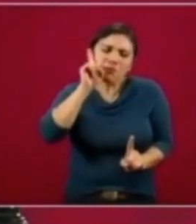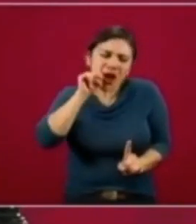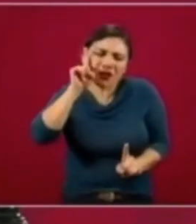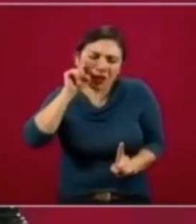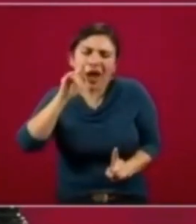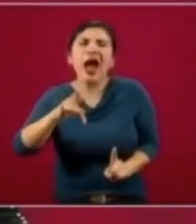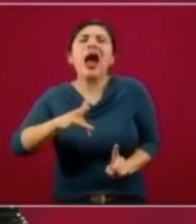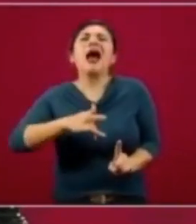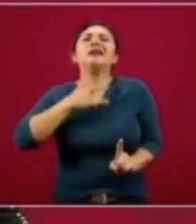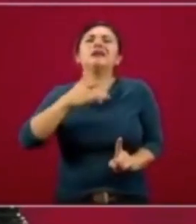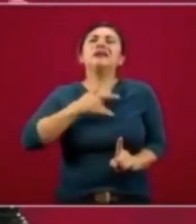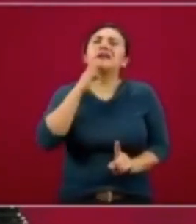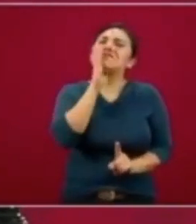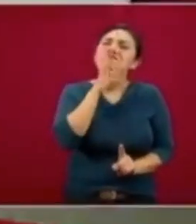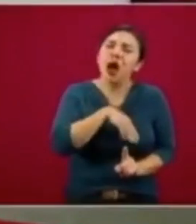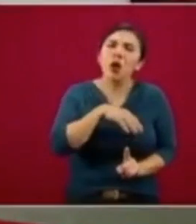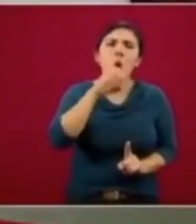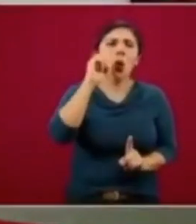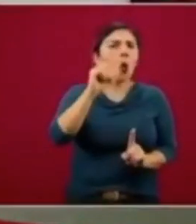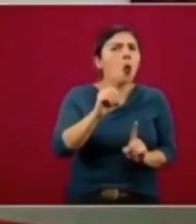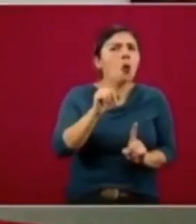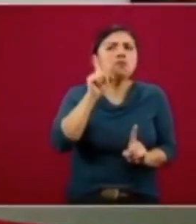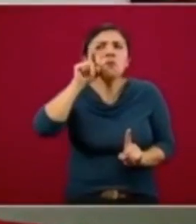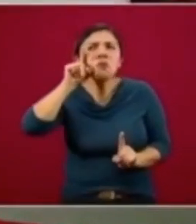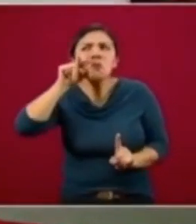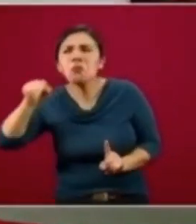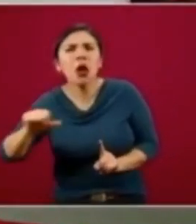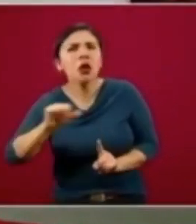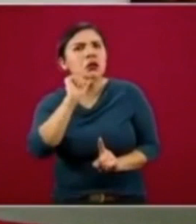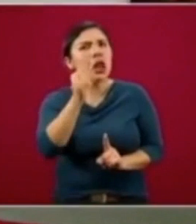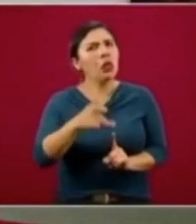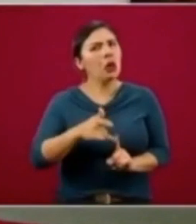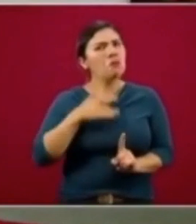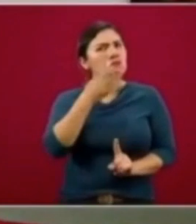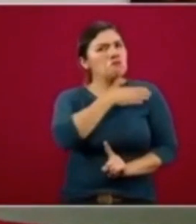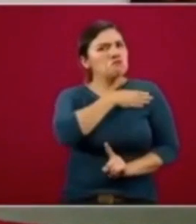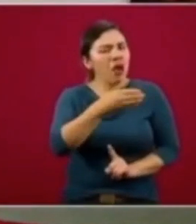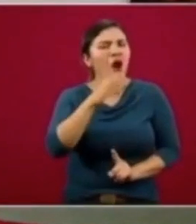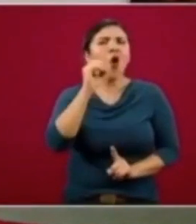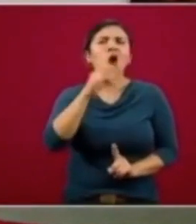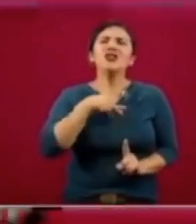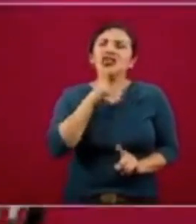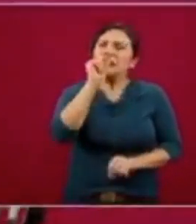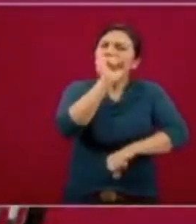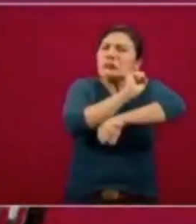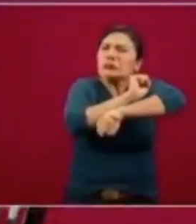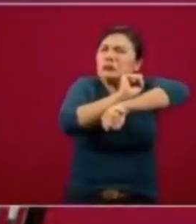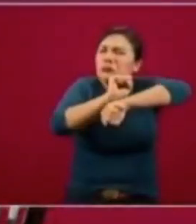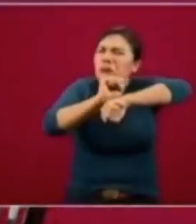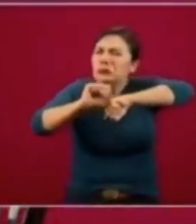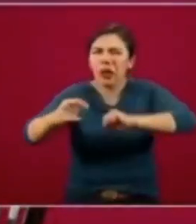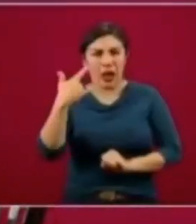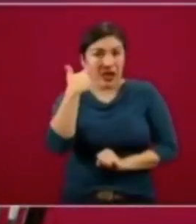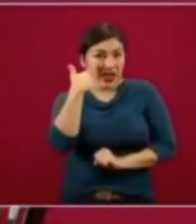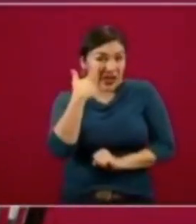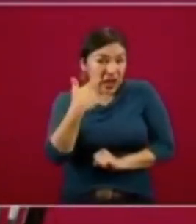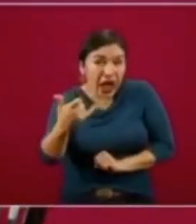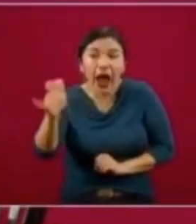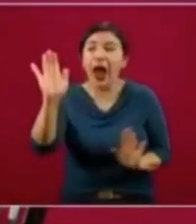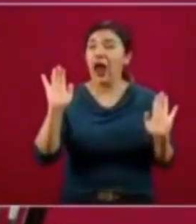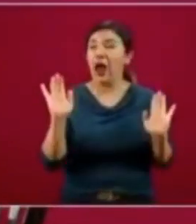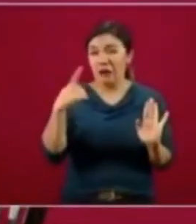presente síntomas o puede ser que nunca presente síntomas, puede ser que presente síntomas leves. Raramente, eso sí,